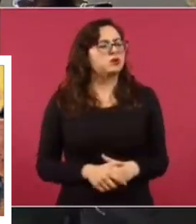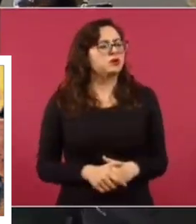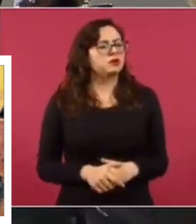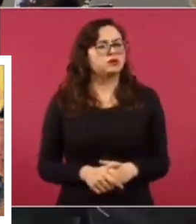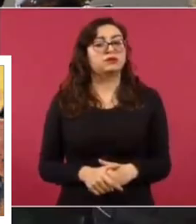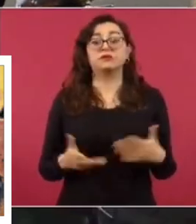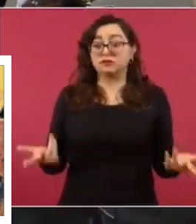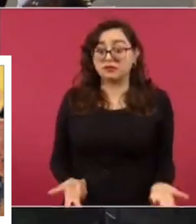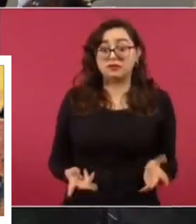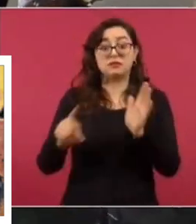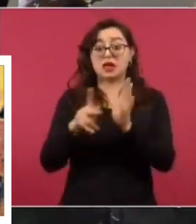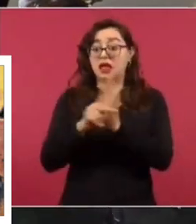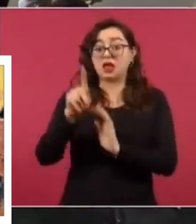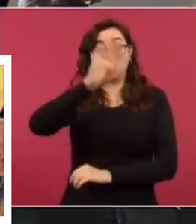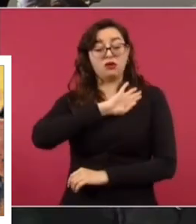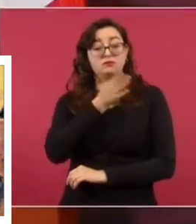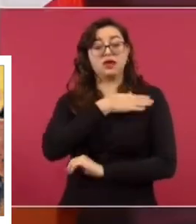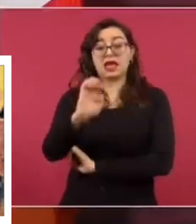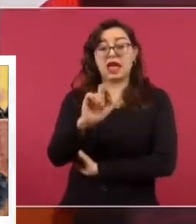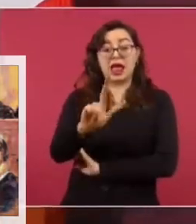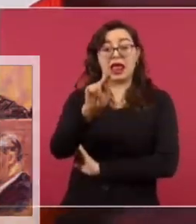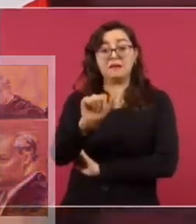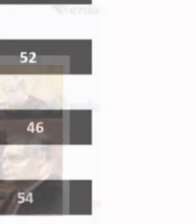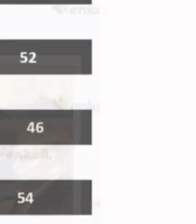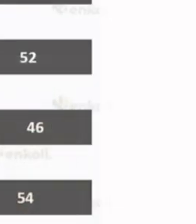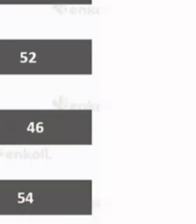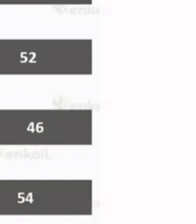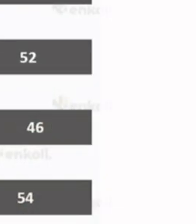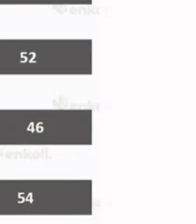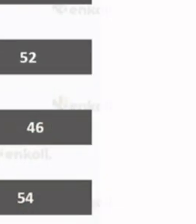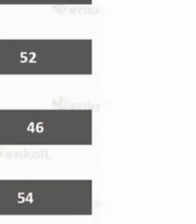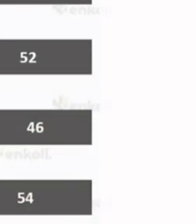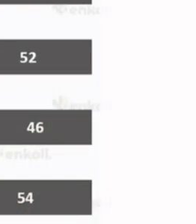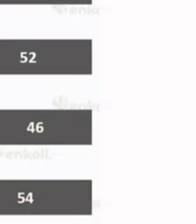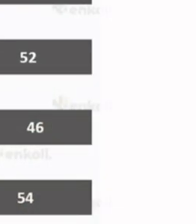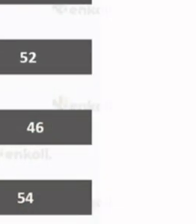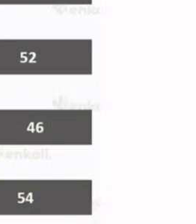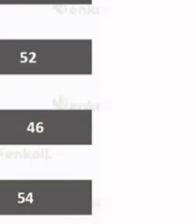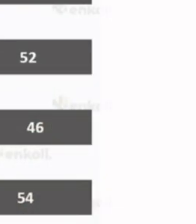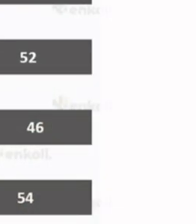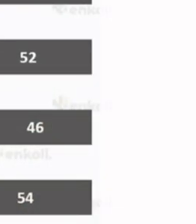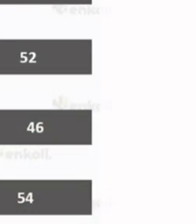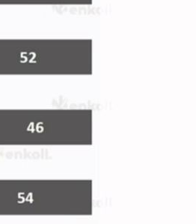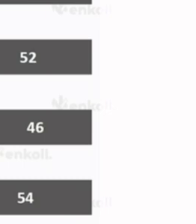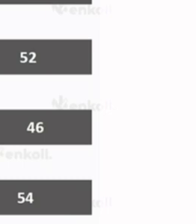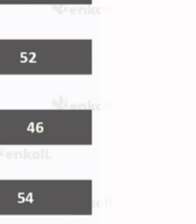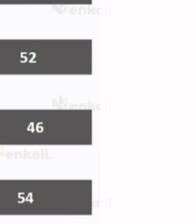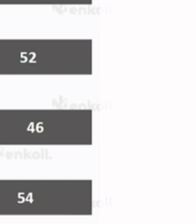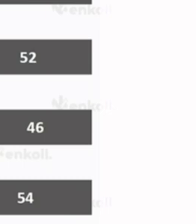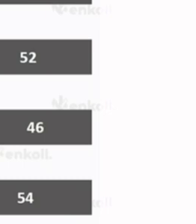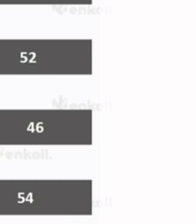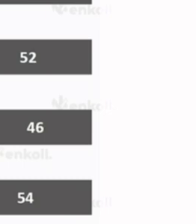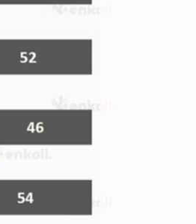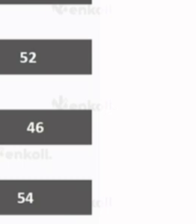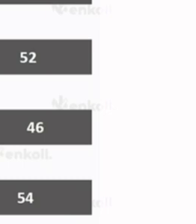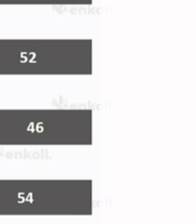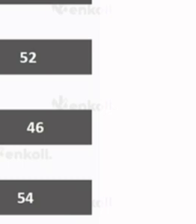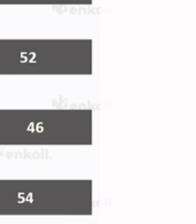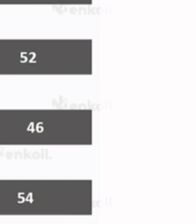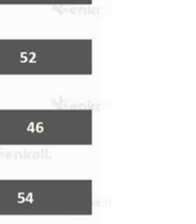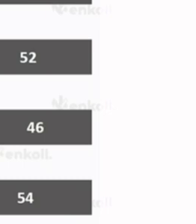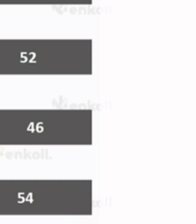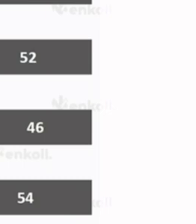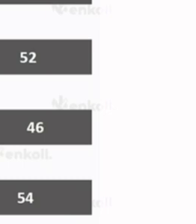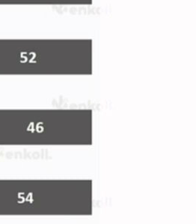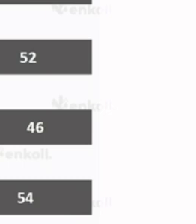Ah, la publicó el país, no, desde España. Actualmente Genaro García Luna, quien fue secretario de Seguridad Pública durante